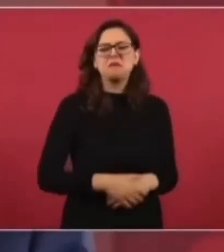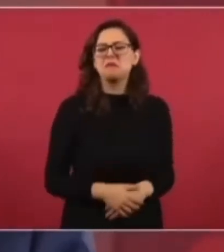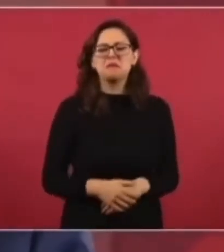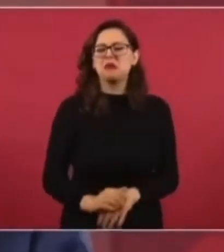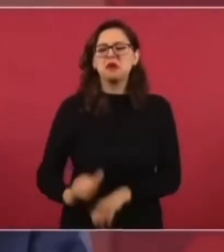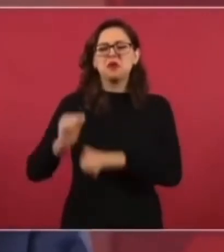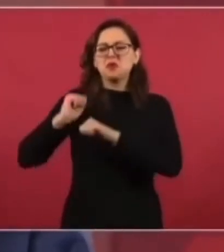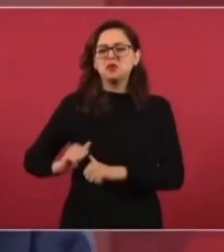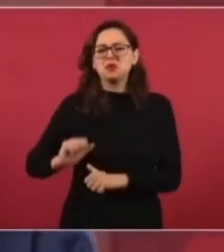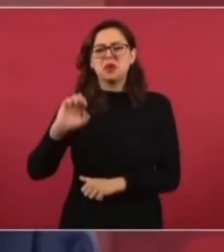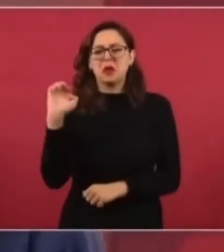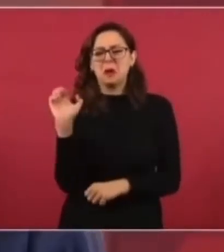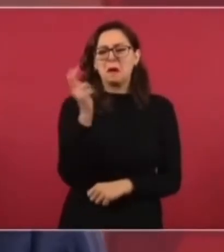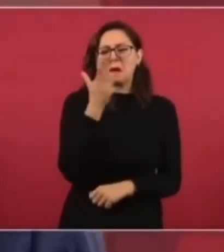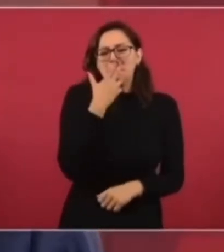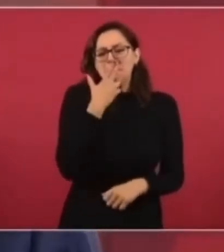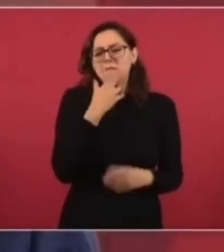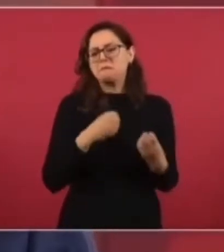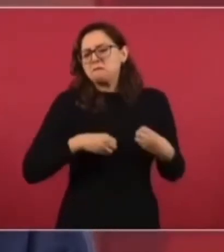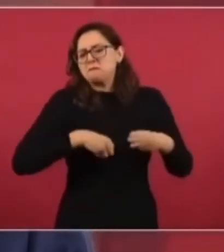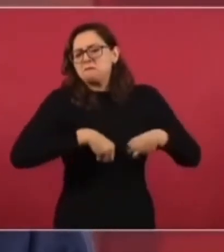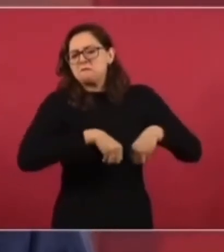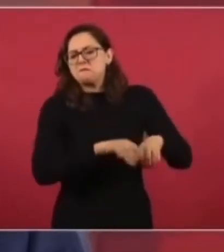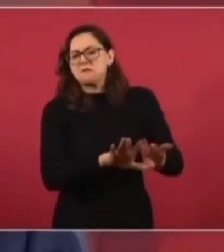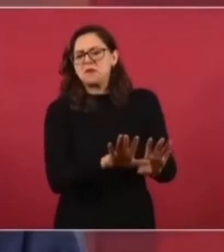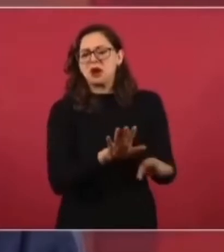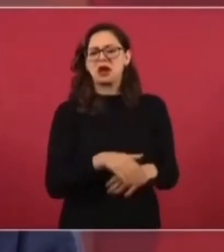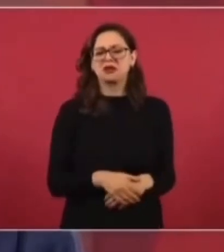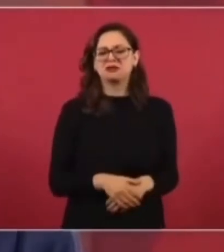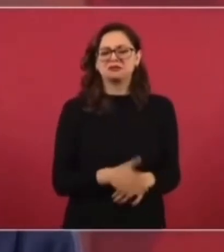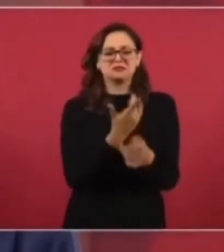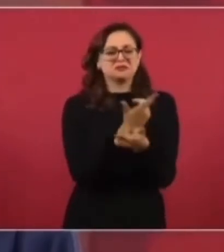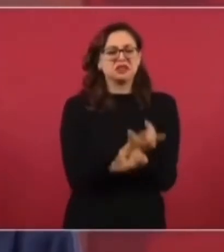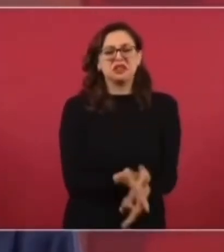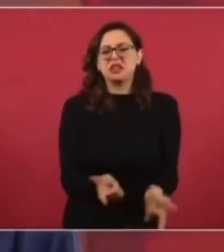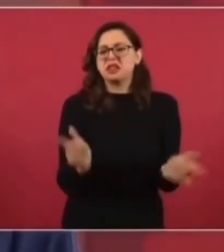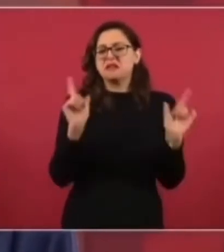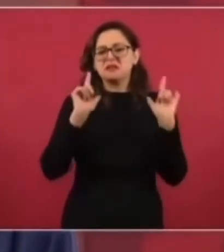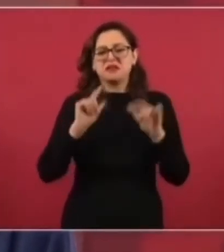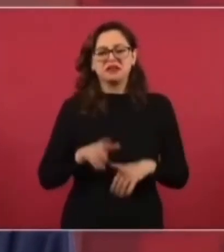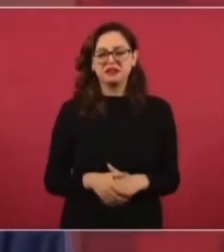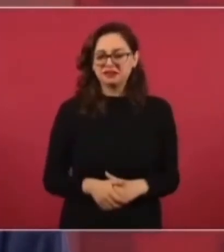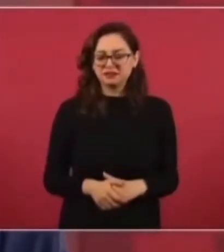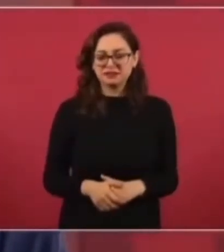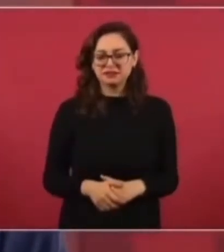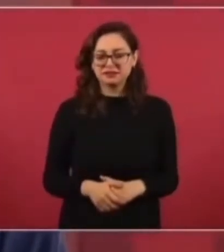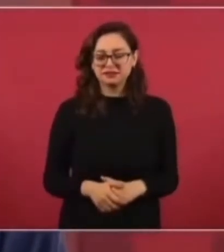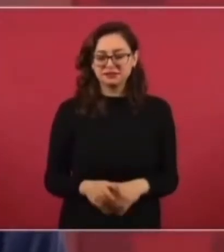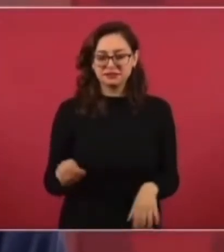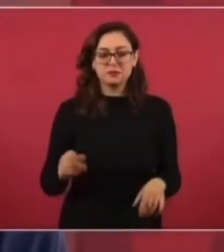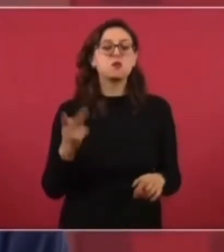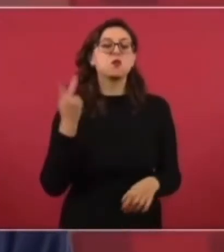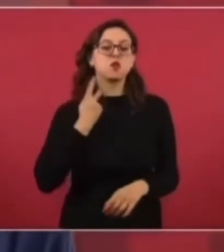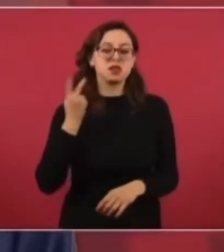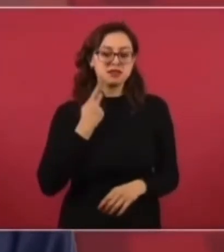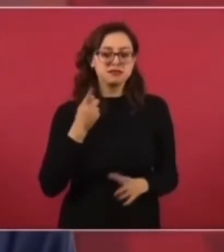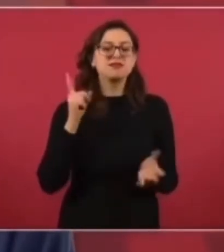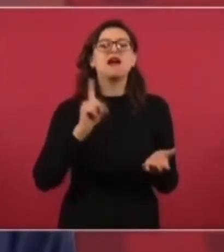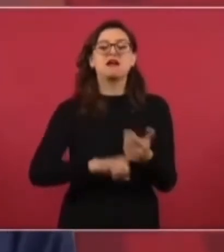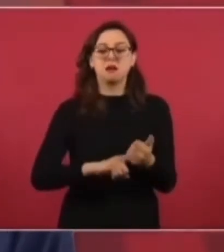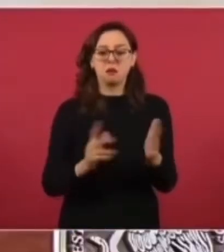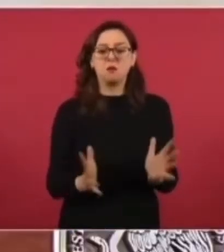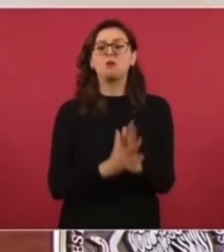política, pero como ayudaba a los partidos